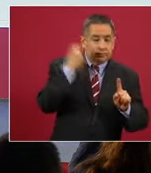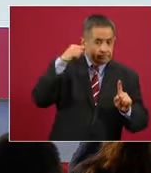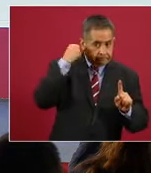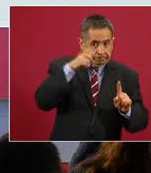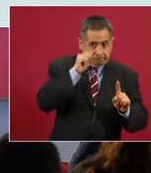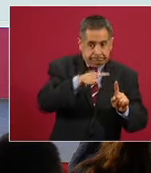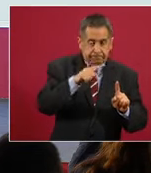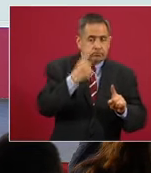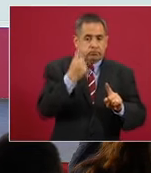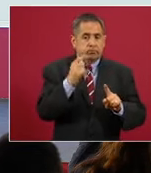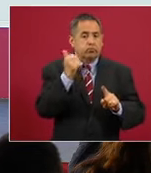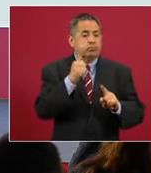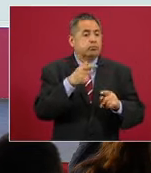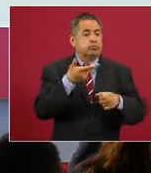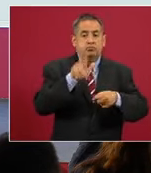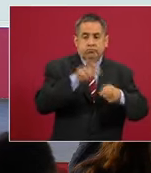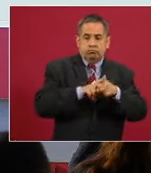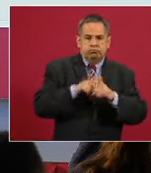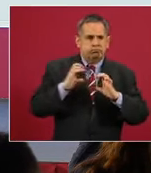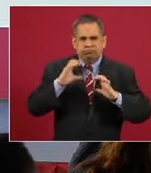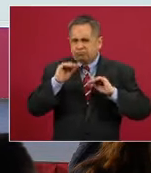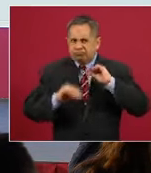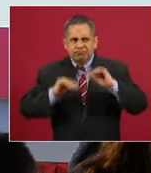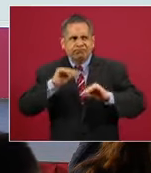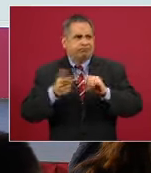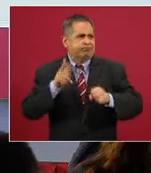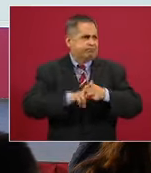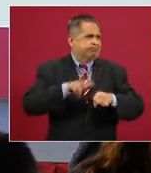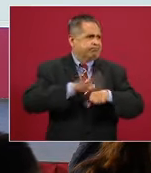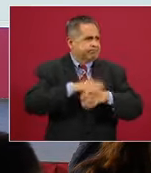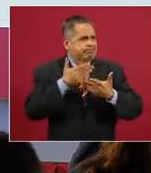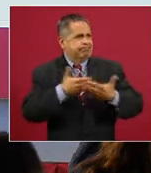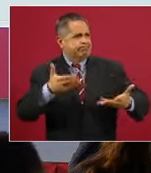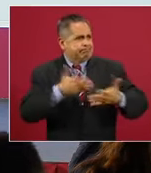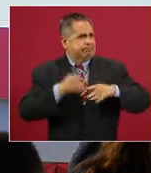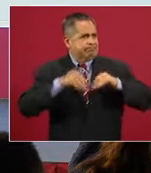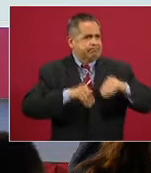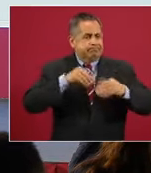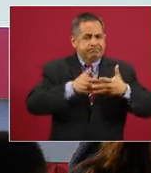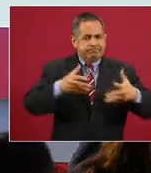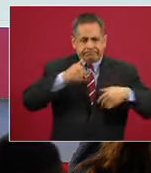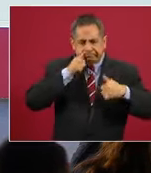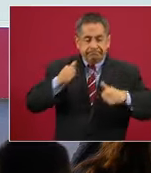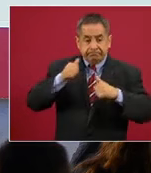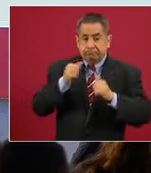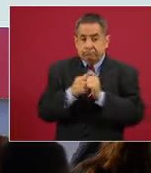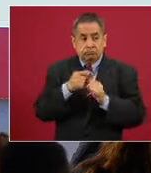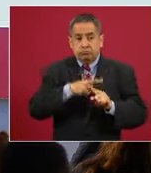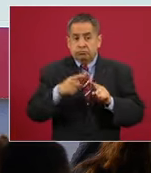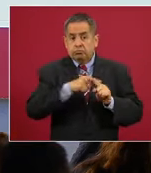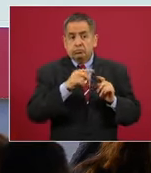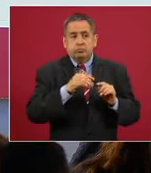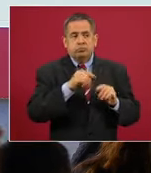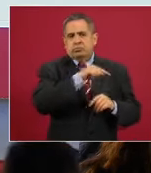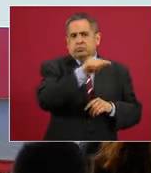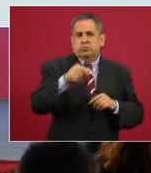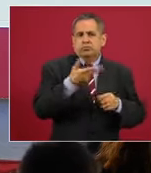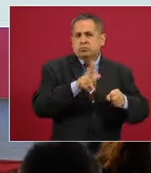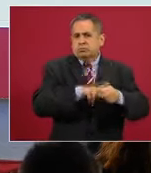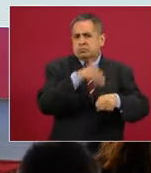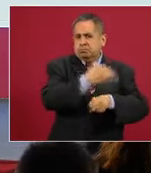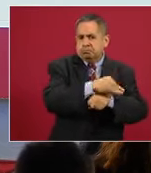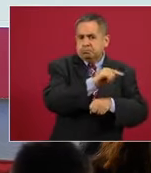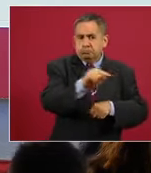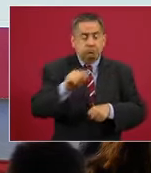Tabasco hizo un esfuerzo muy bueno, muy grande para expandir la capacidad de atención a través de ciertas unidades temporales y